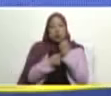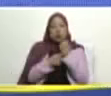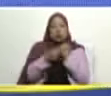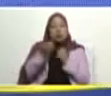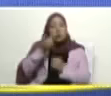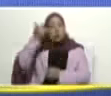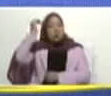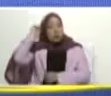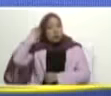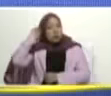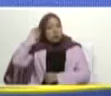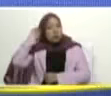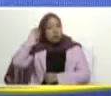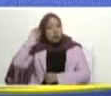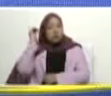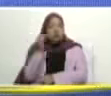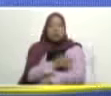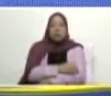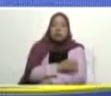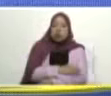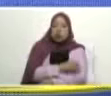tal del apellido tal nos engañaron